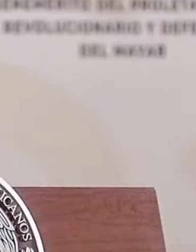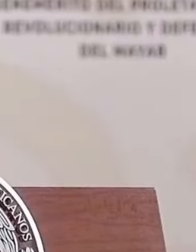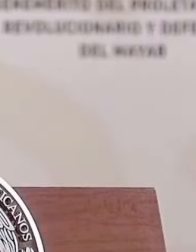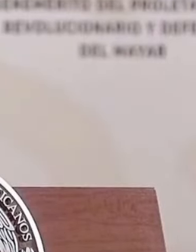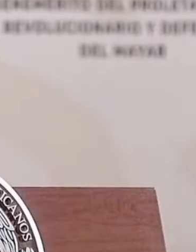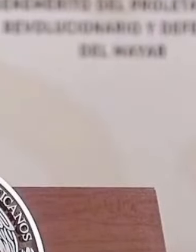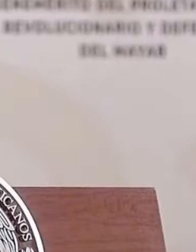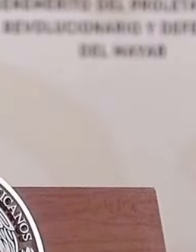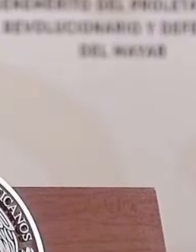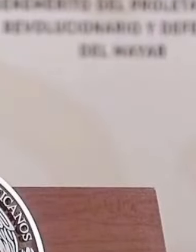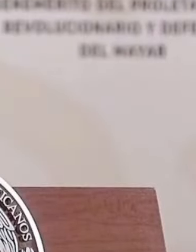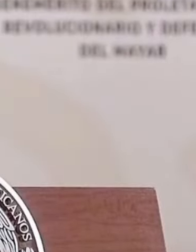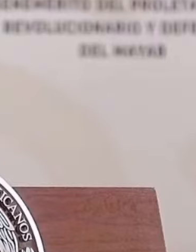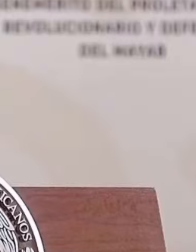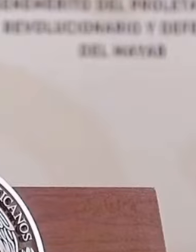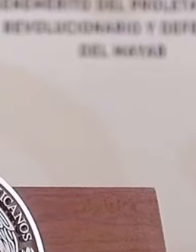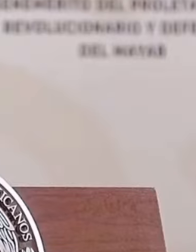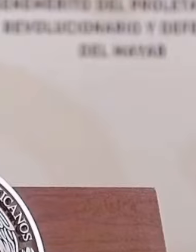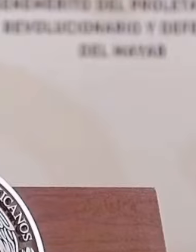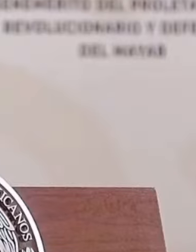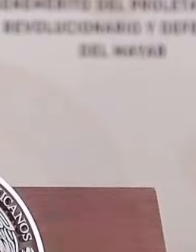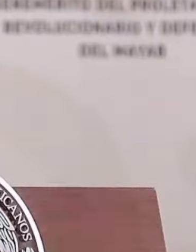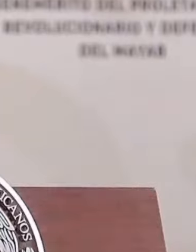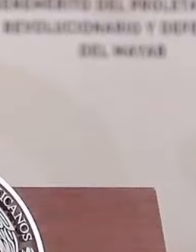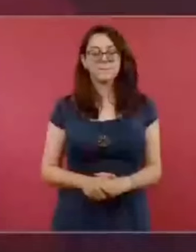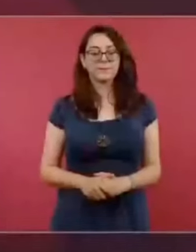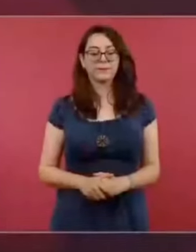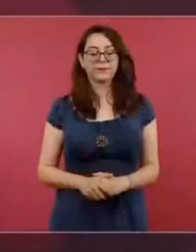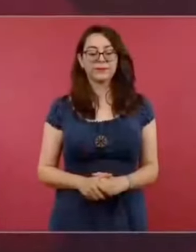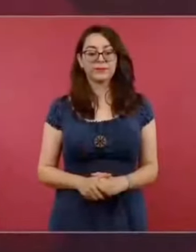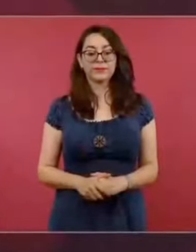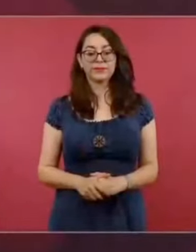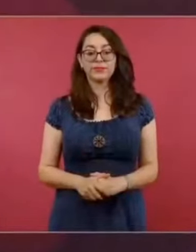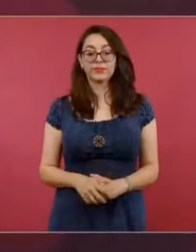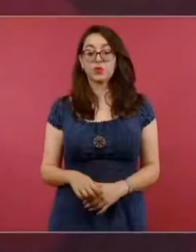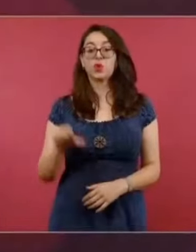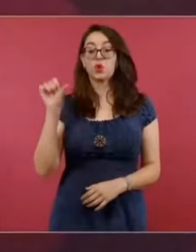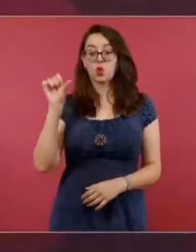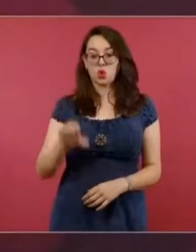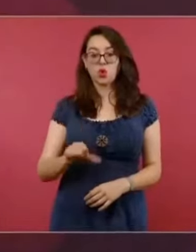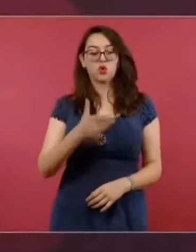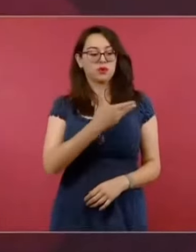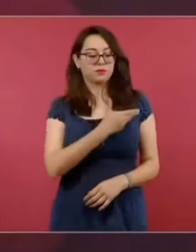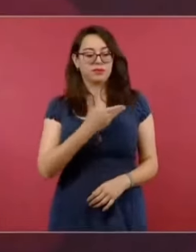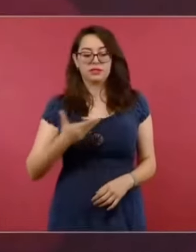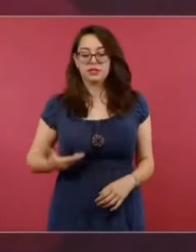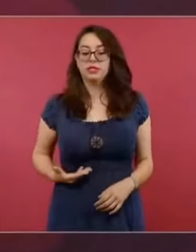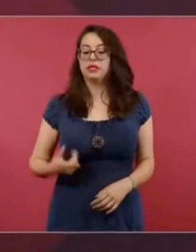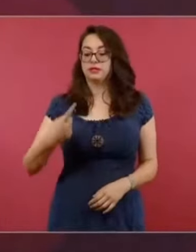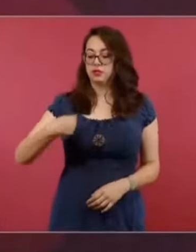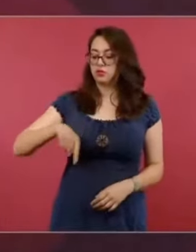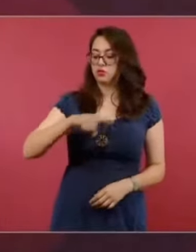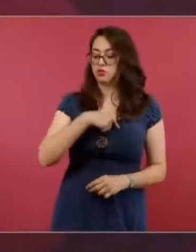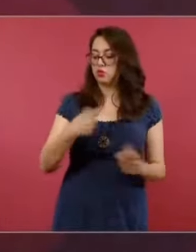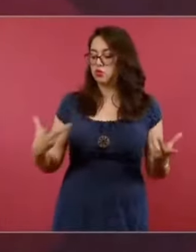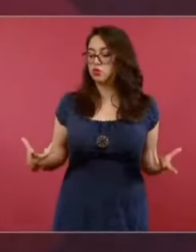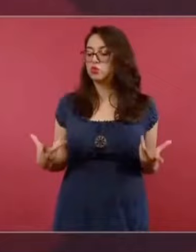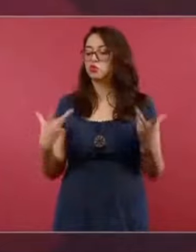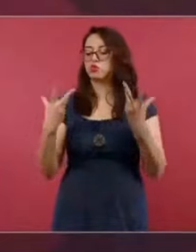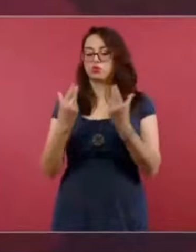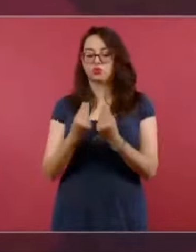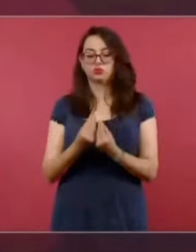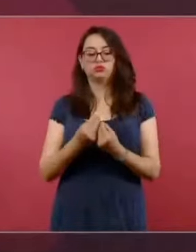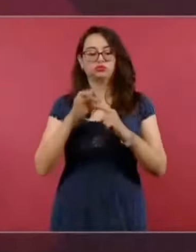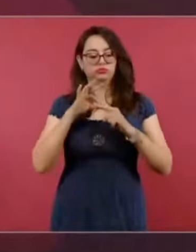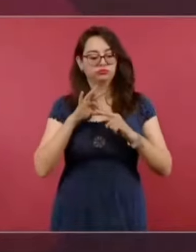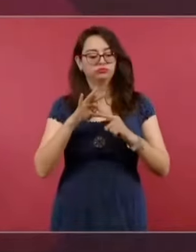el que el señor presidente y un equipo comprometido de servidores públicos nos guían y la suma de